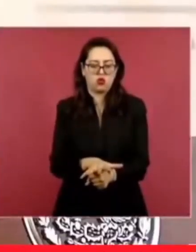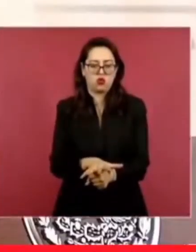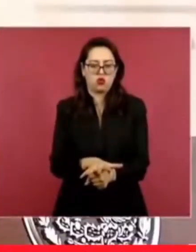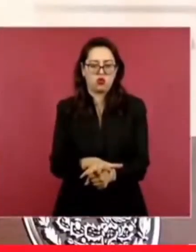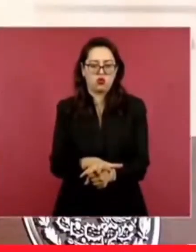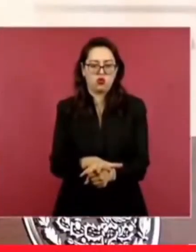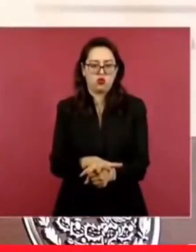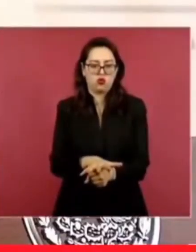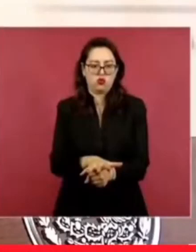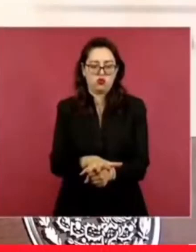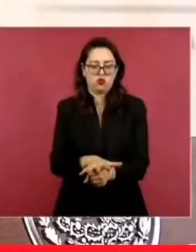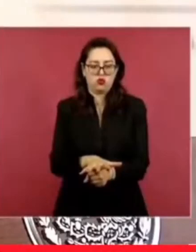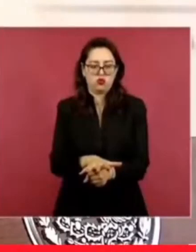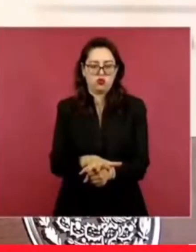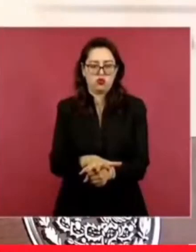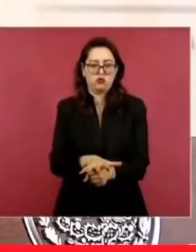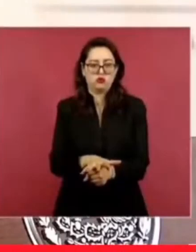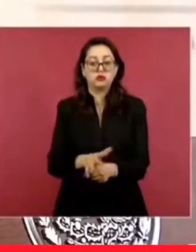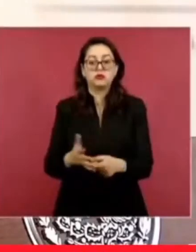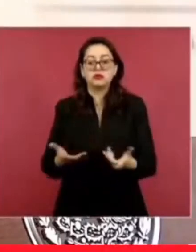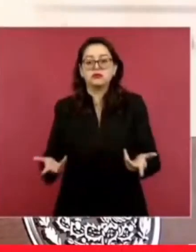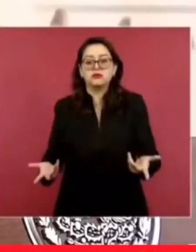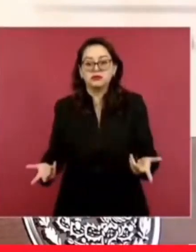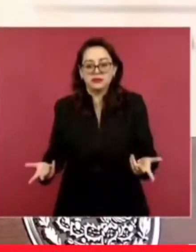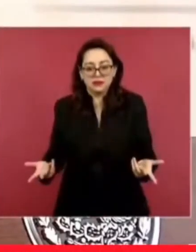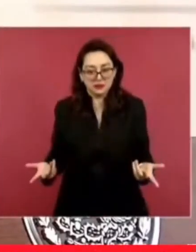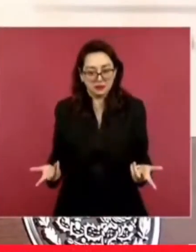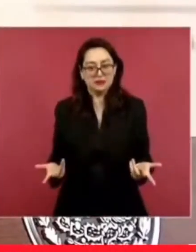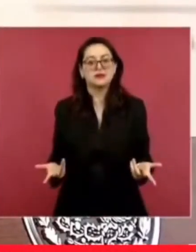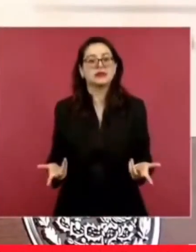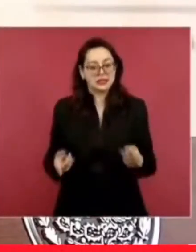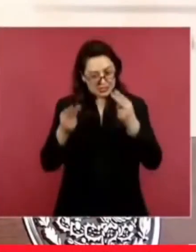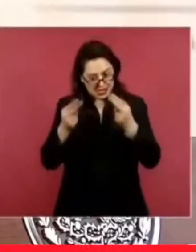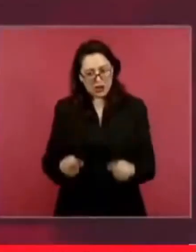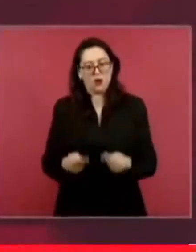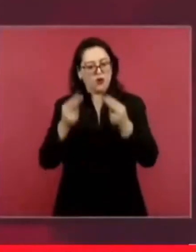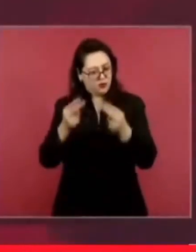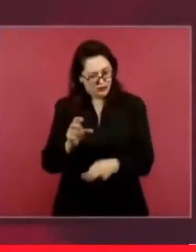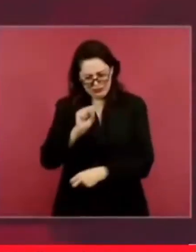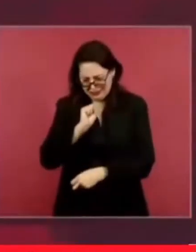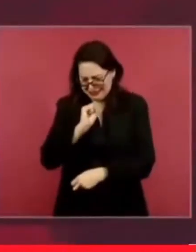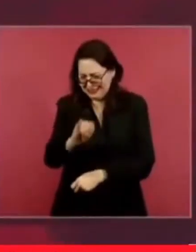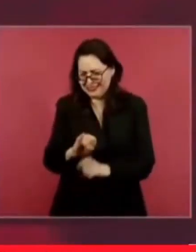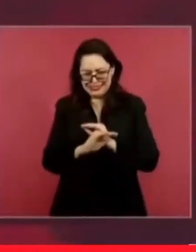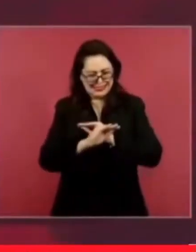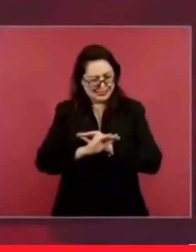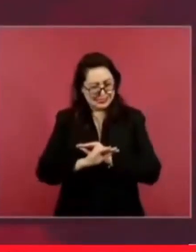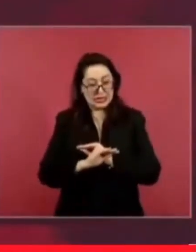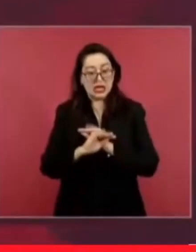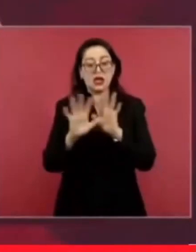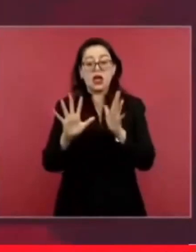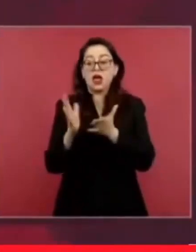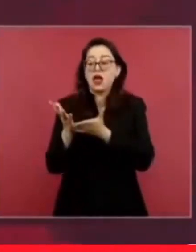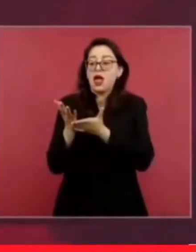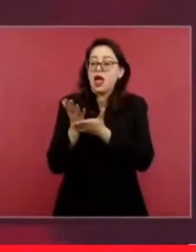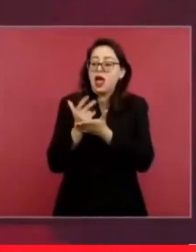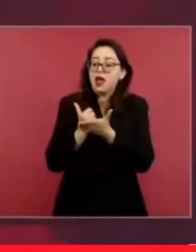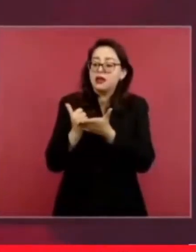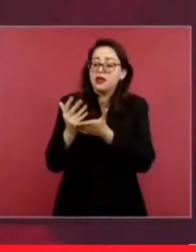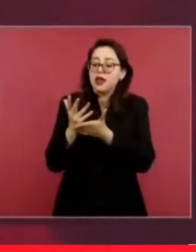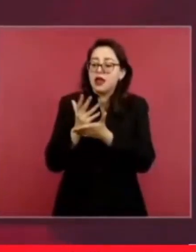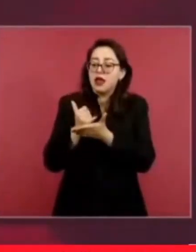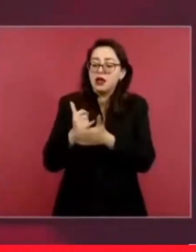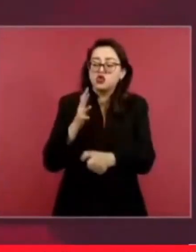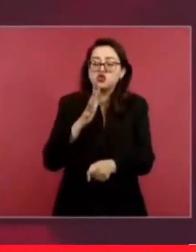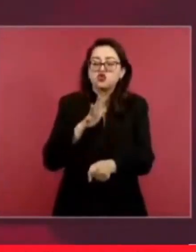o sea, claro que se puede hacer negocios con ganancias razonables,